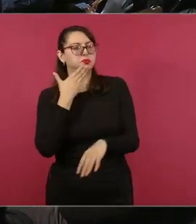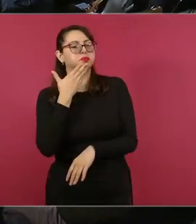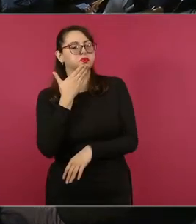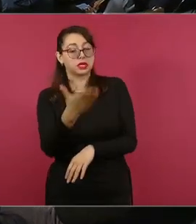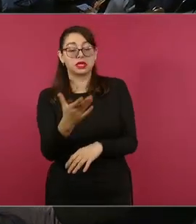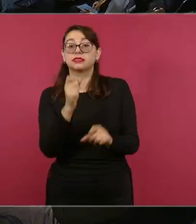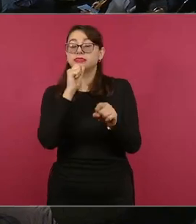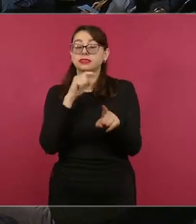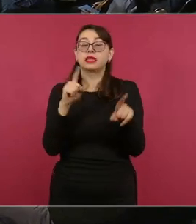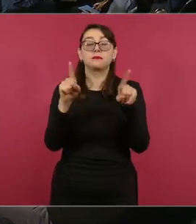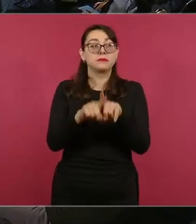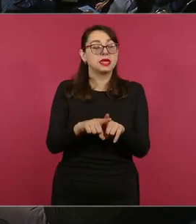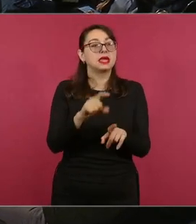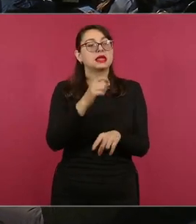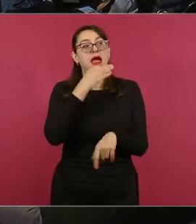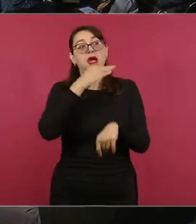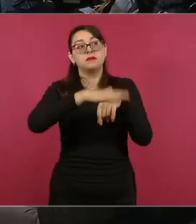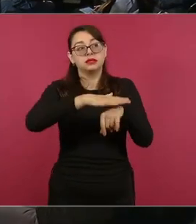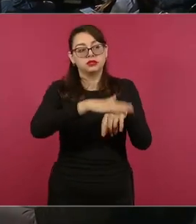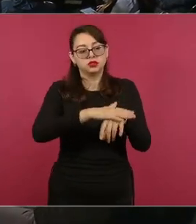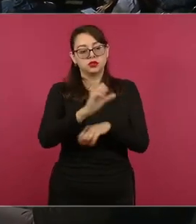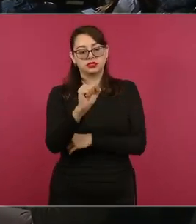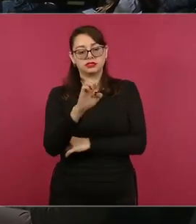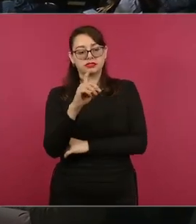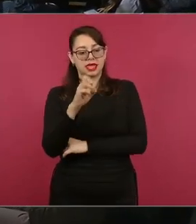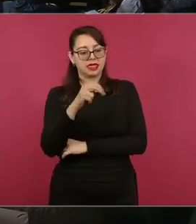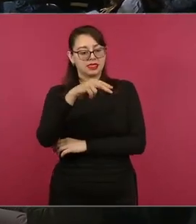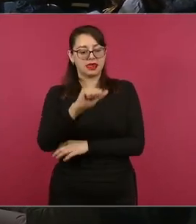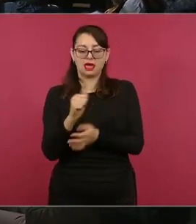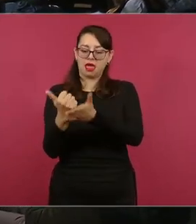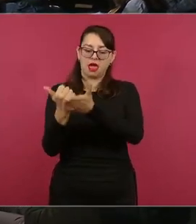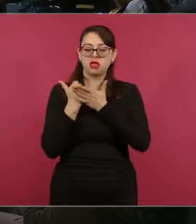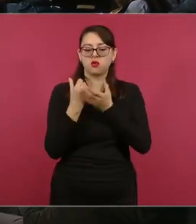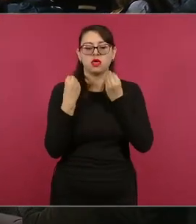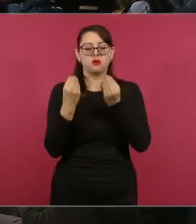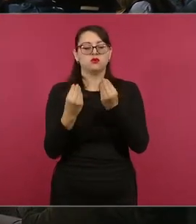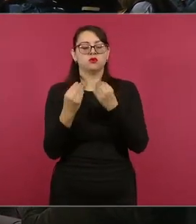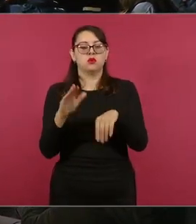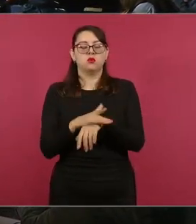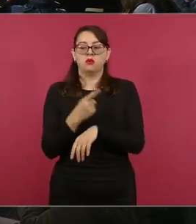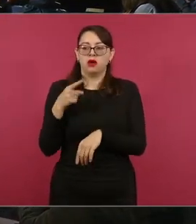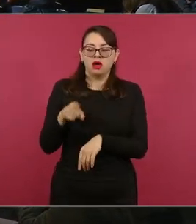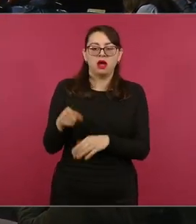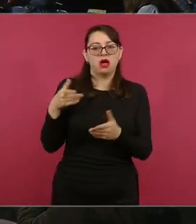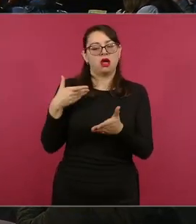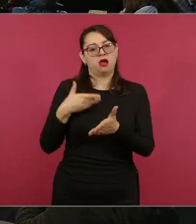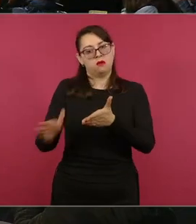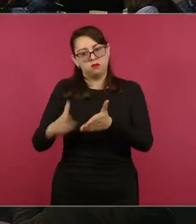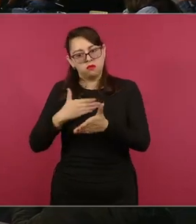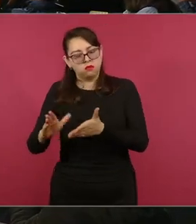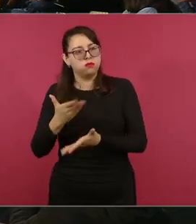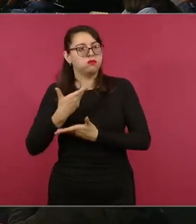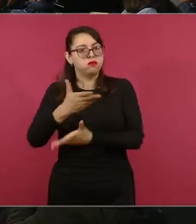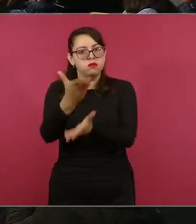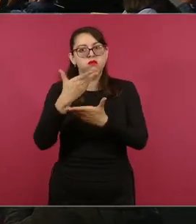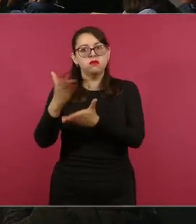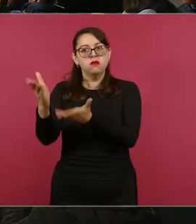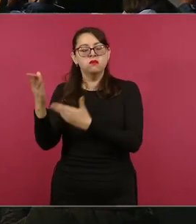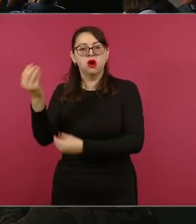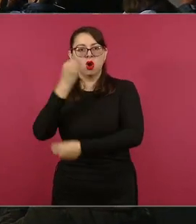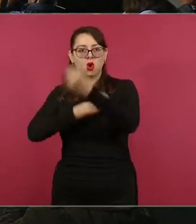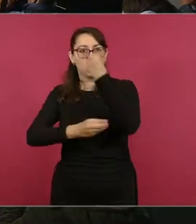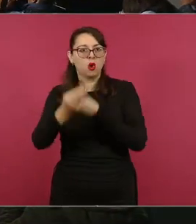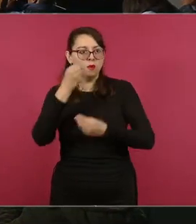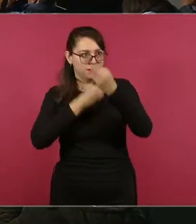Sedena, nos está ayudando mucho, que está poniendo las cocinas comunitarias junto con Marina y la entrega de víveres